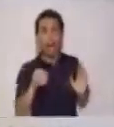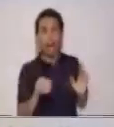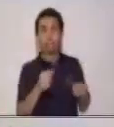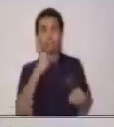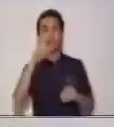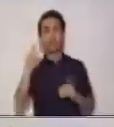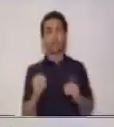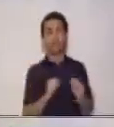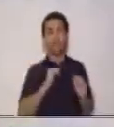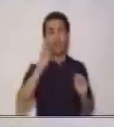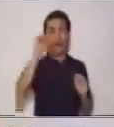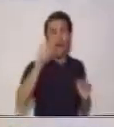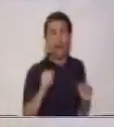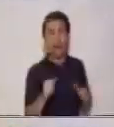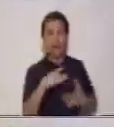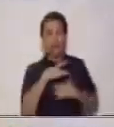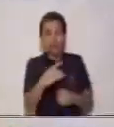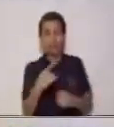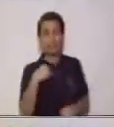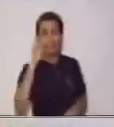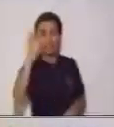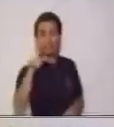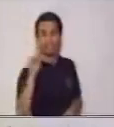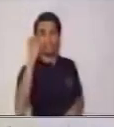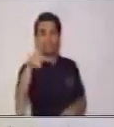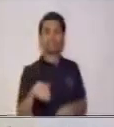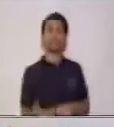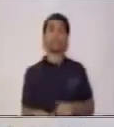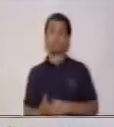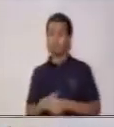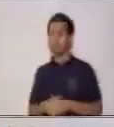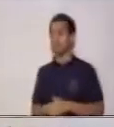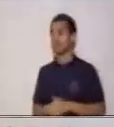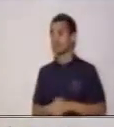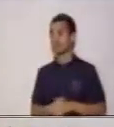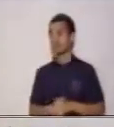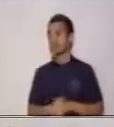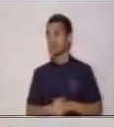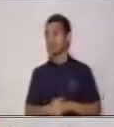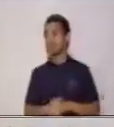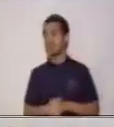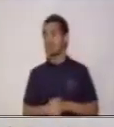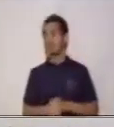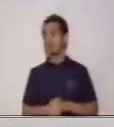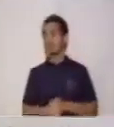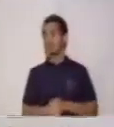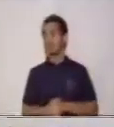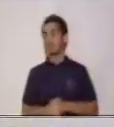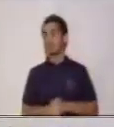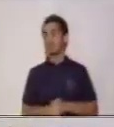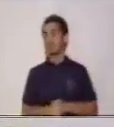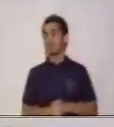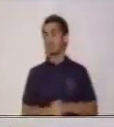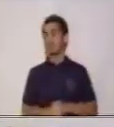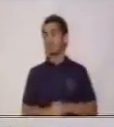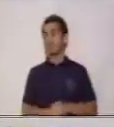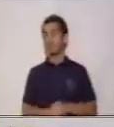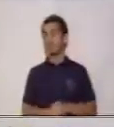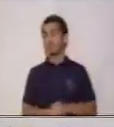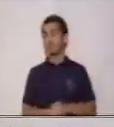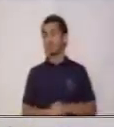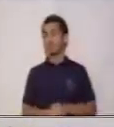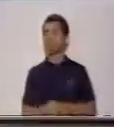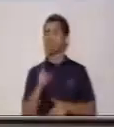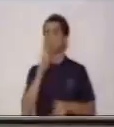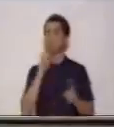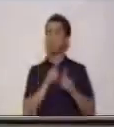nosotros tengamos interés sobre adquirir ese producto. Pero algo muy importante también es responder